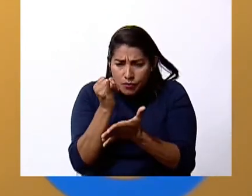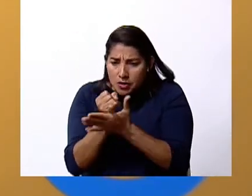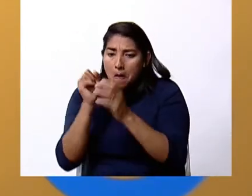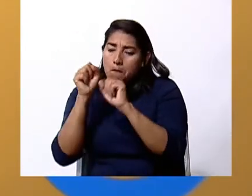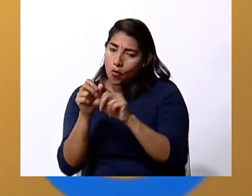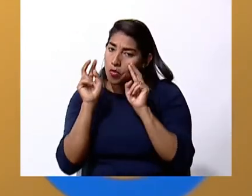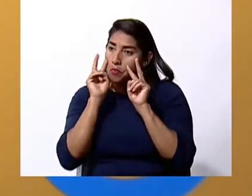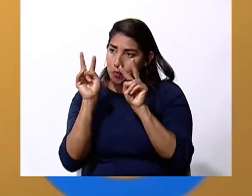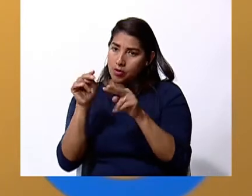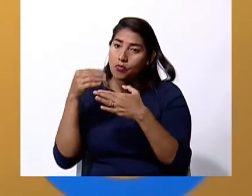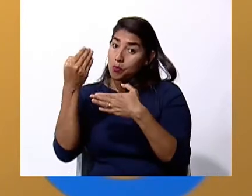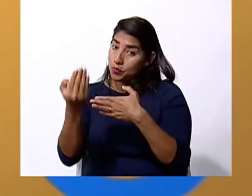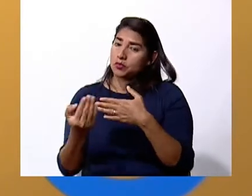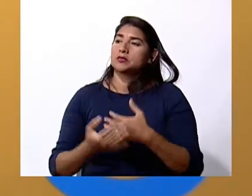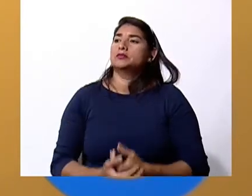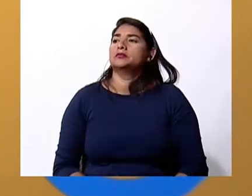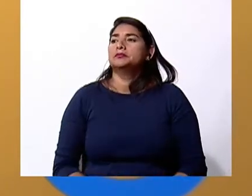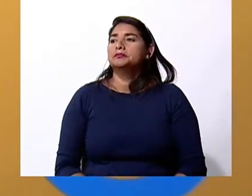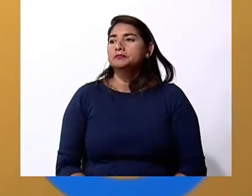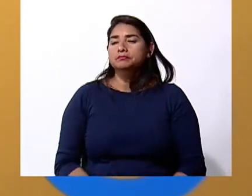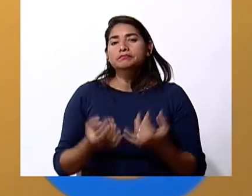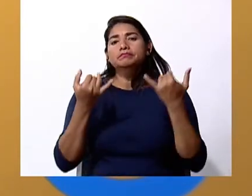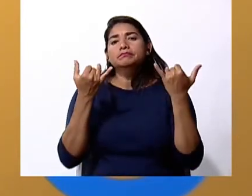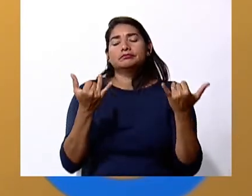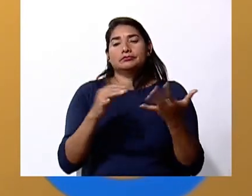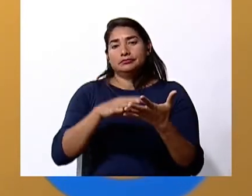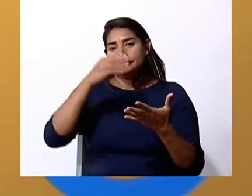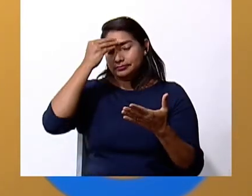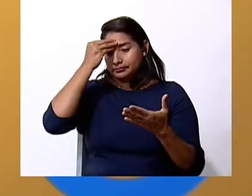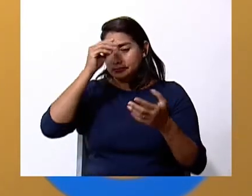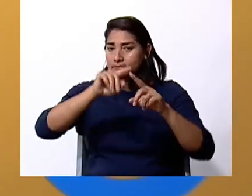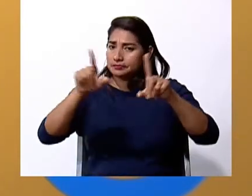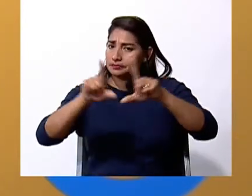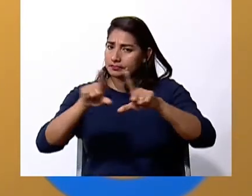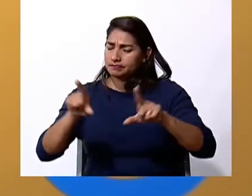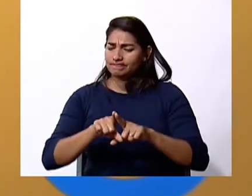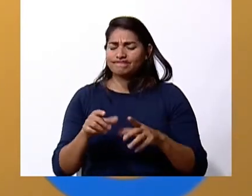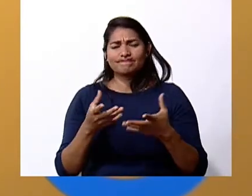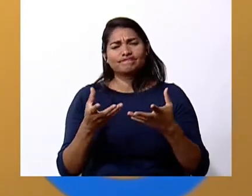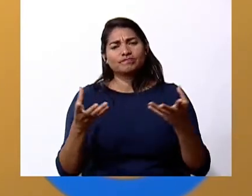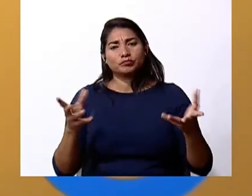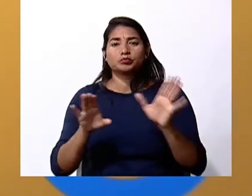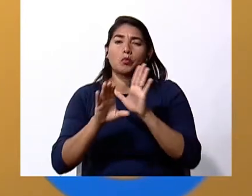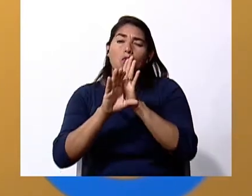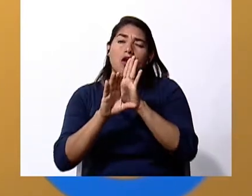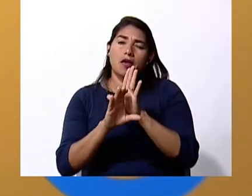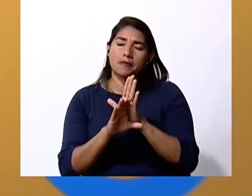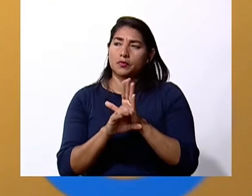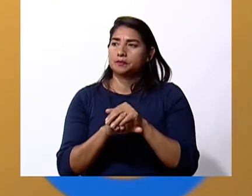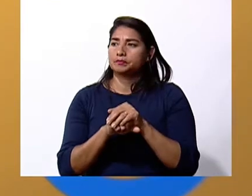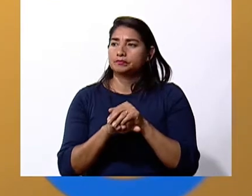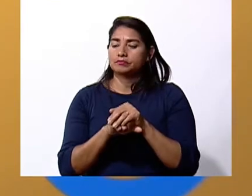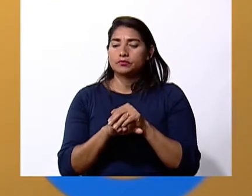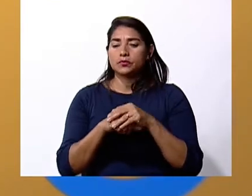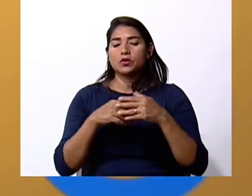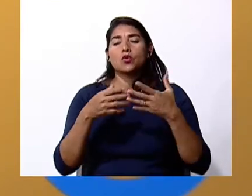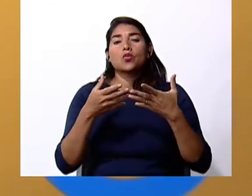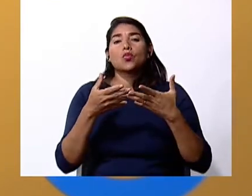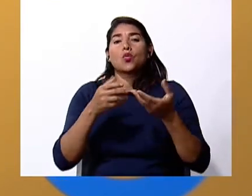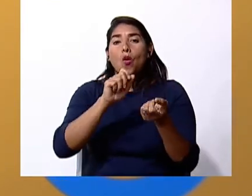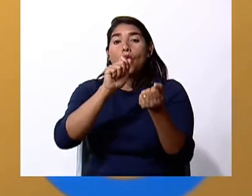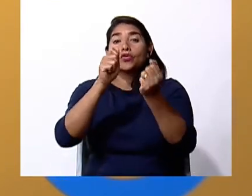verlo. ¿Qué vamos a ver ahora? Los elementos. ¿Qué son los elementos? Los elementos son los fenómenos